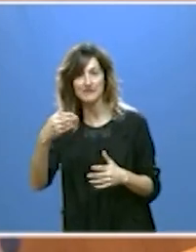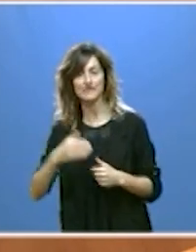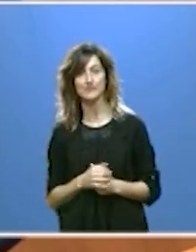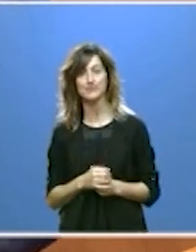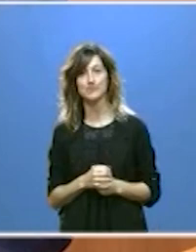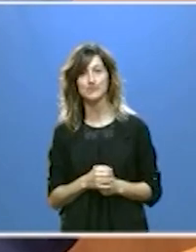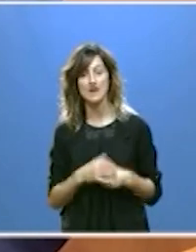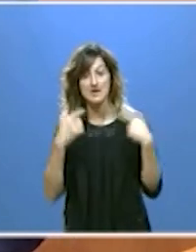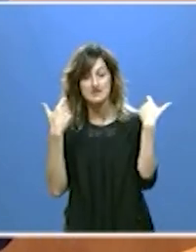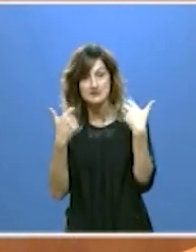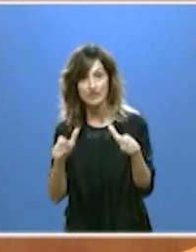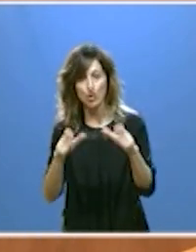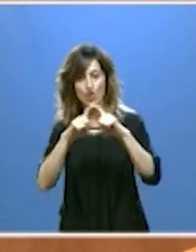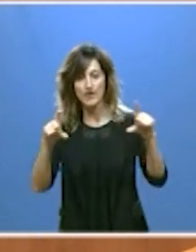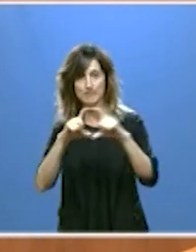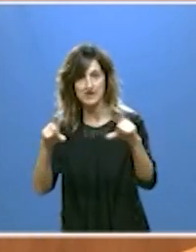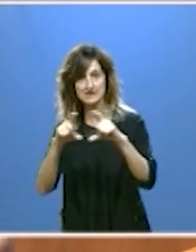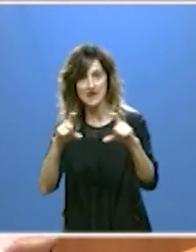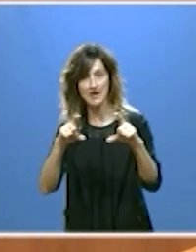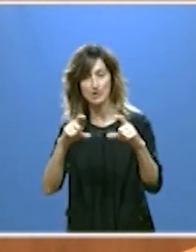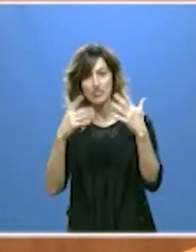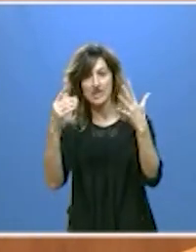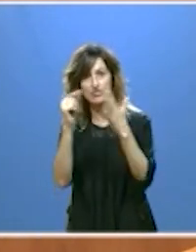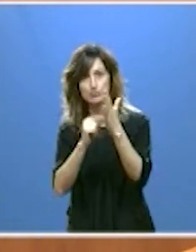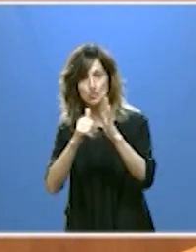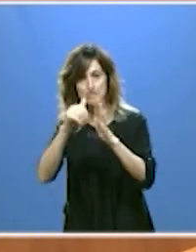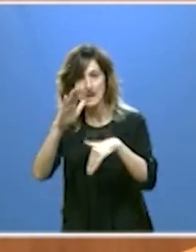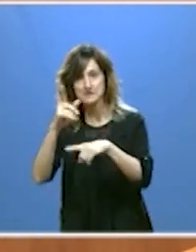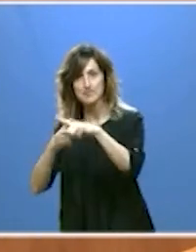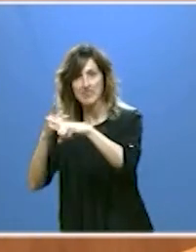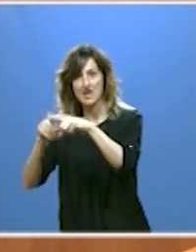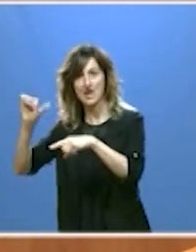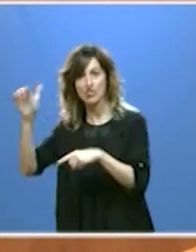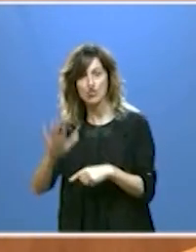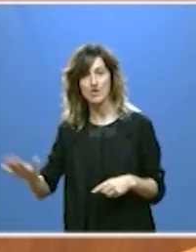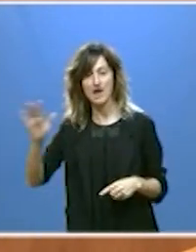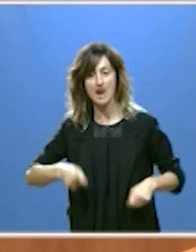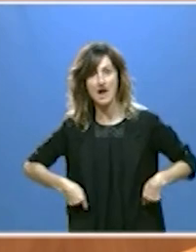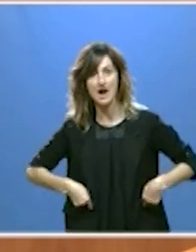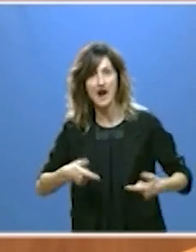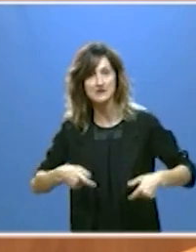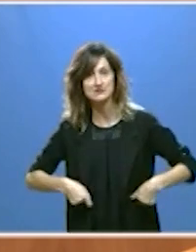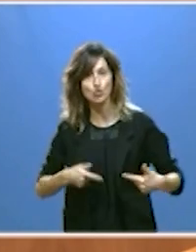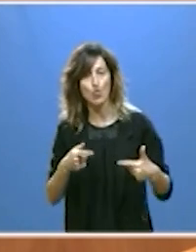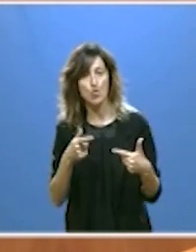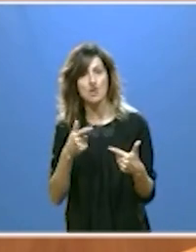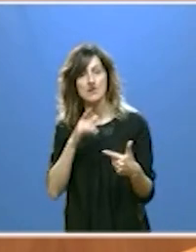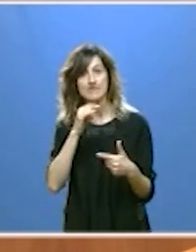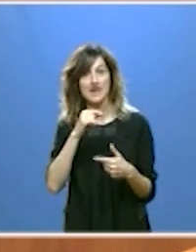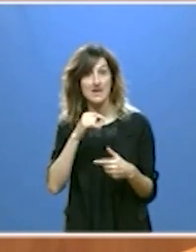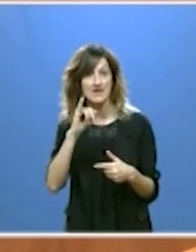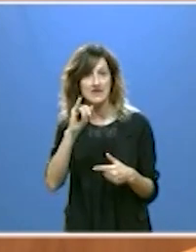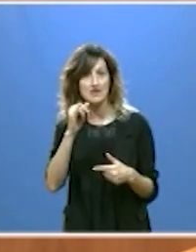Y nuestro sector empresarial se encuentra a 10 puntos por encima de la media nacional en gasto ejecutado de I+.